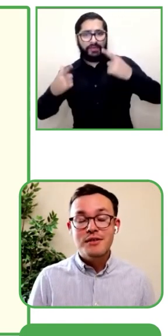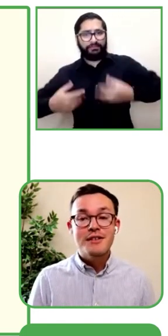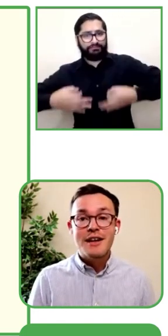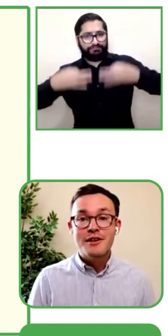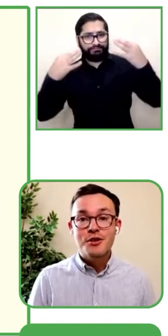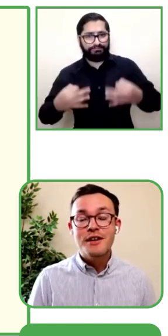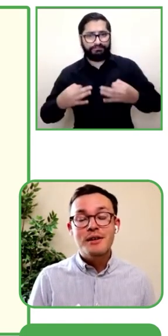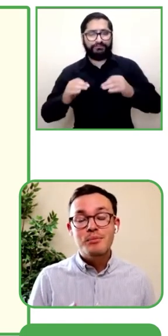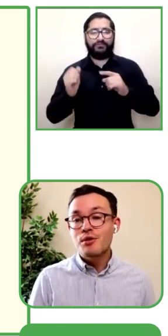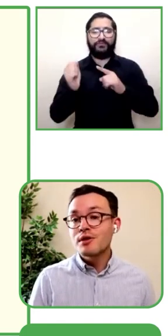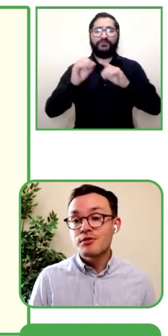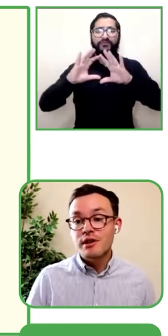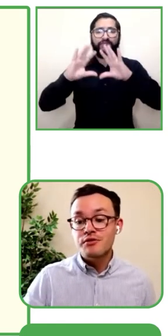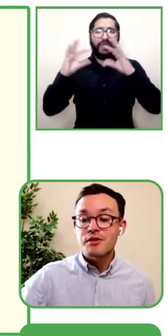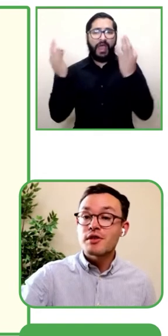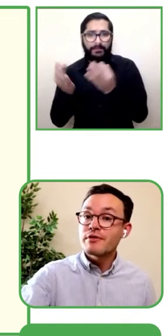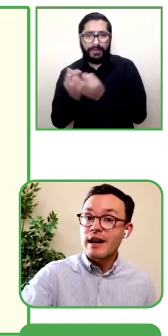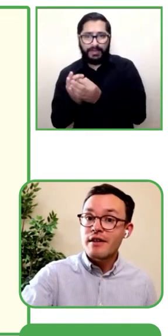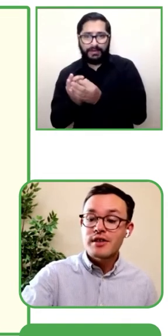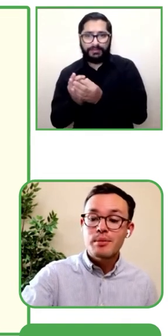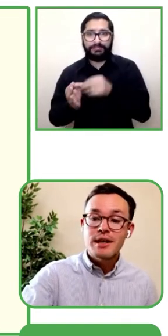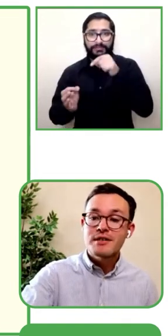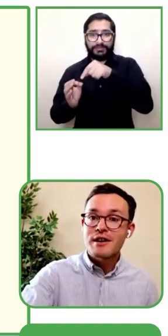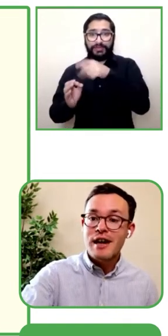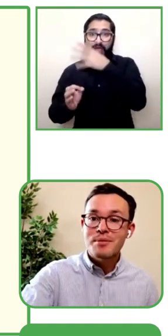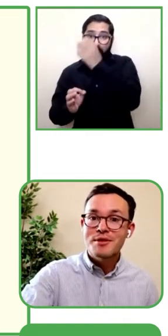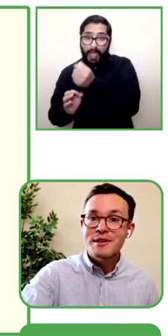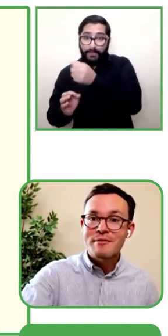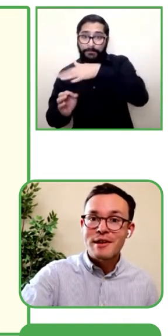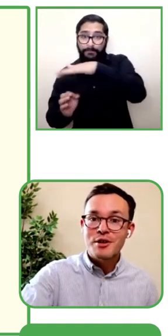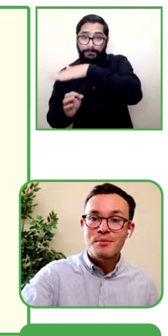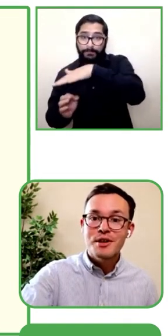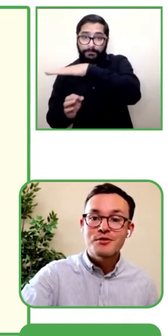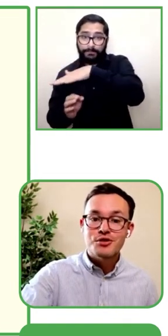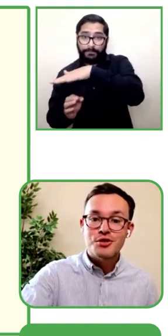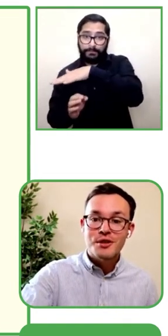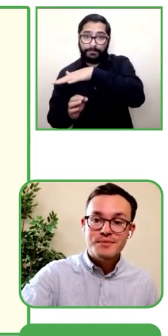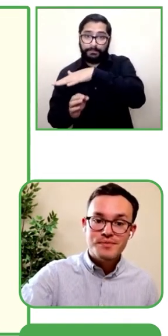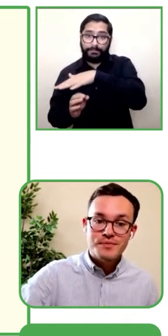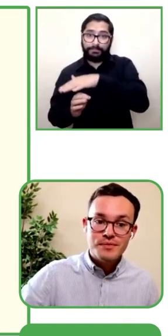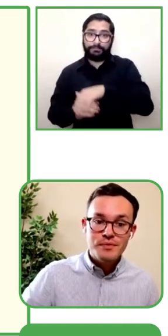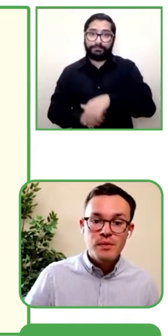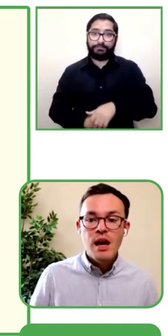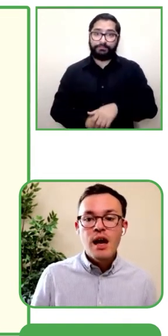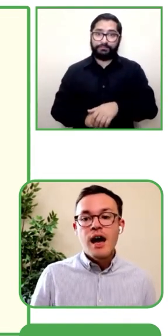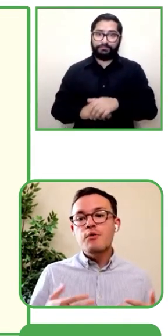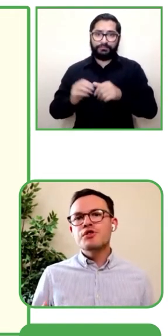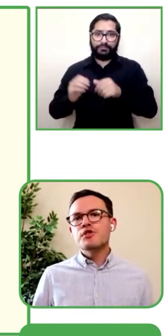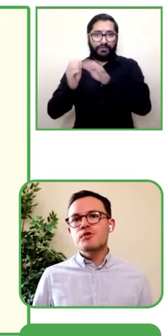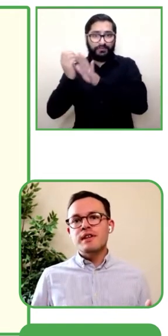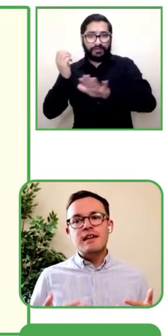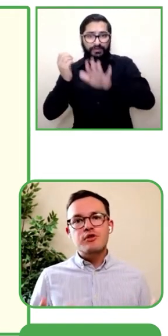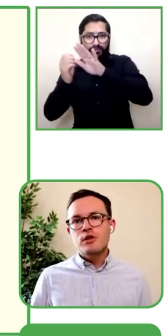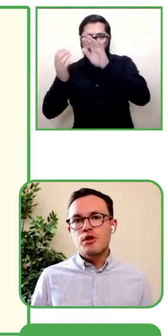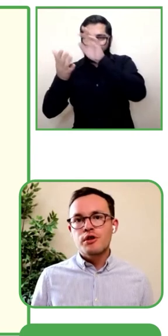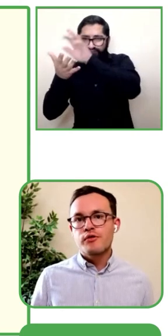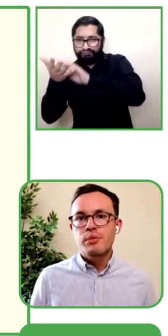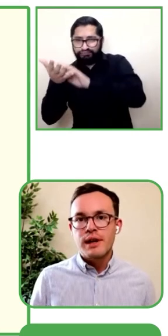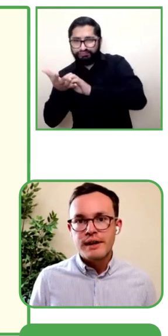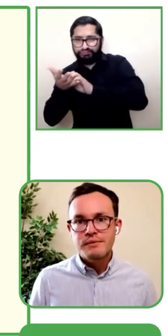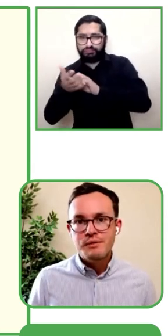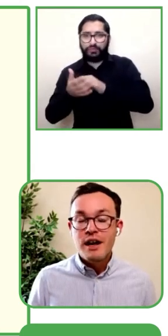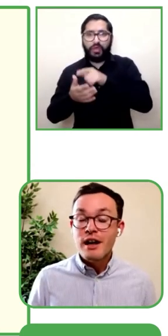Esta tiene una interfaz muy amigable para los padres y también para los niños, es que tienen hermanos.